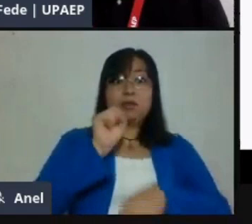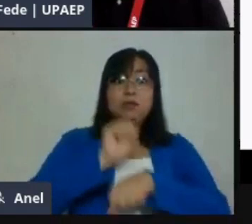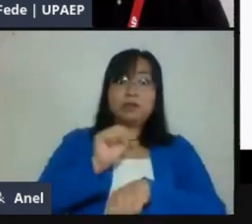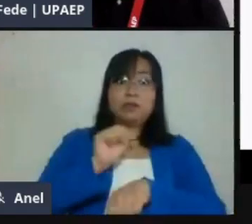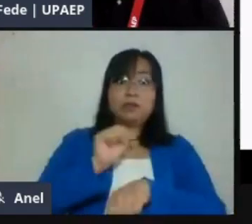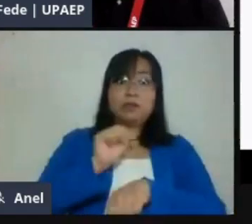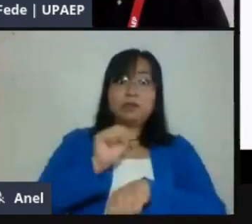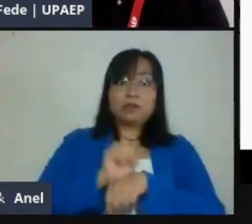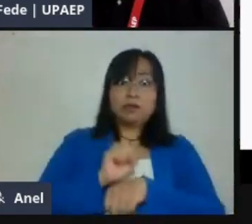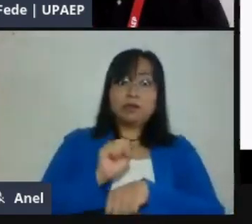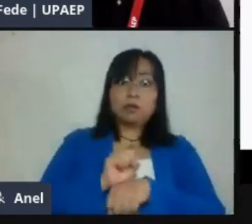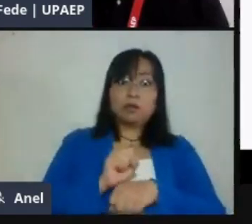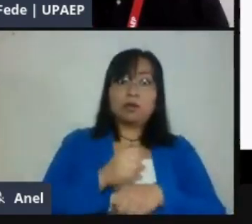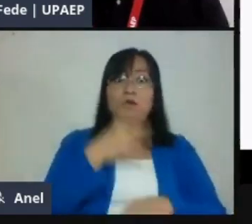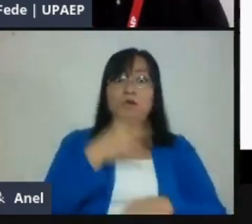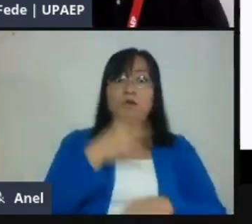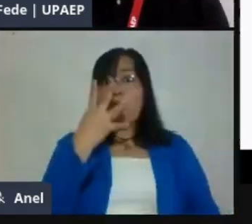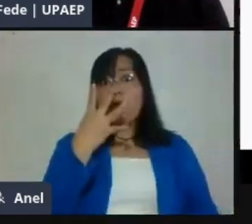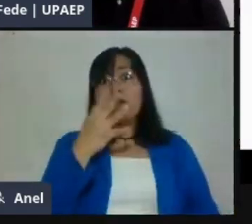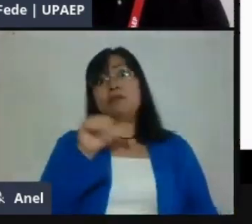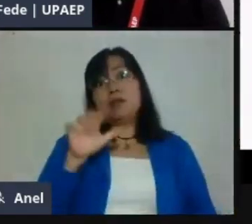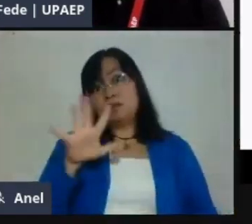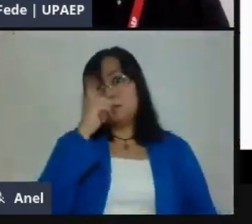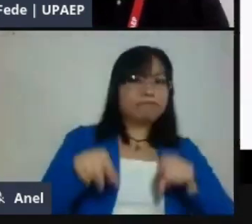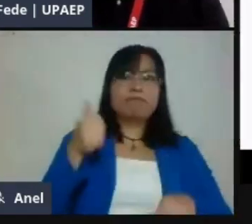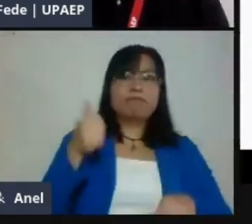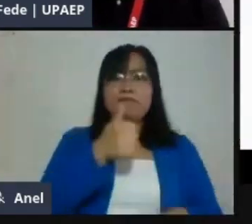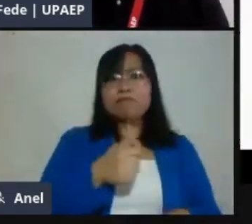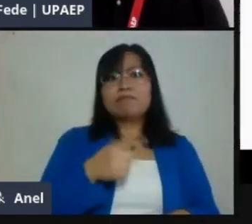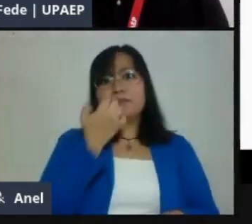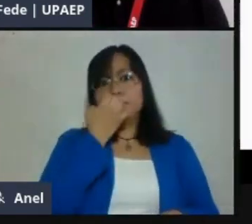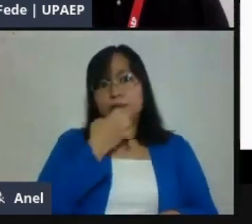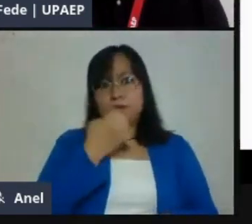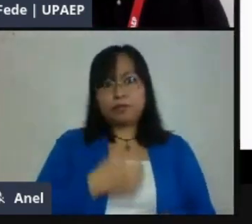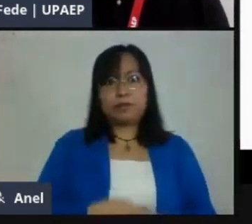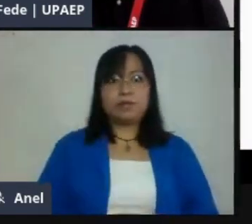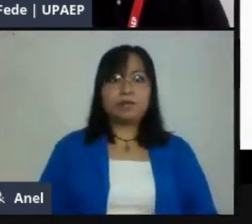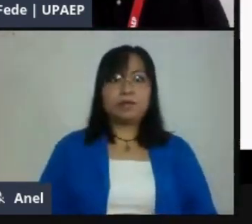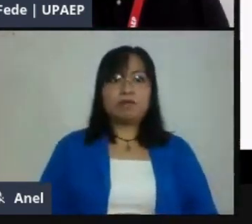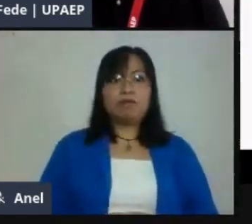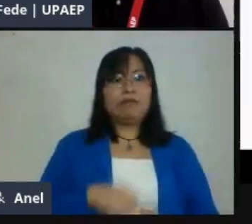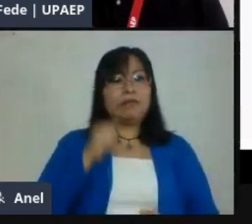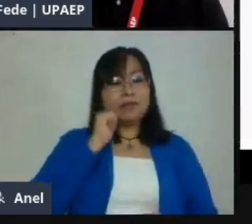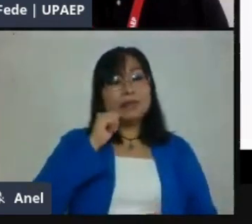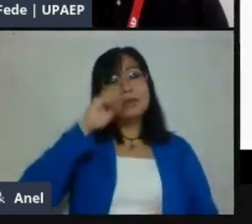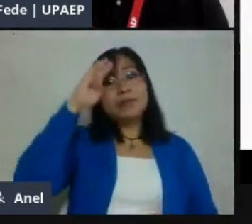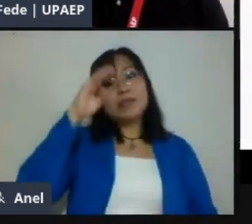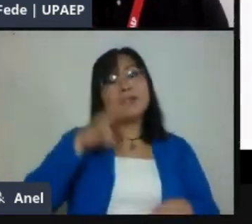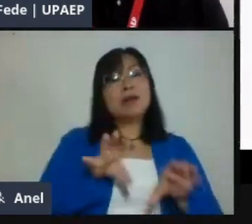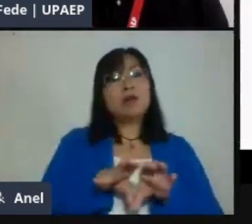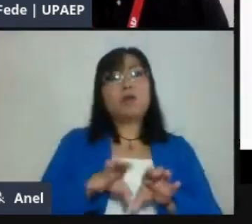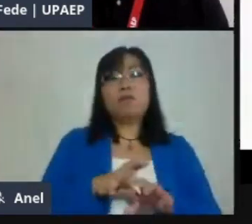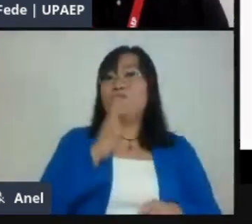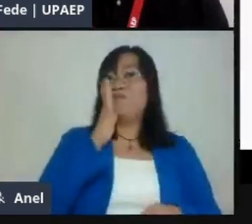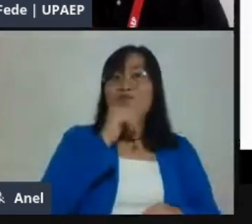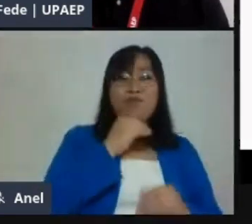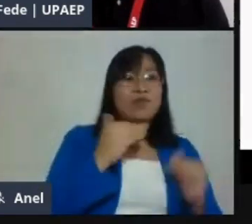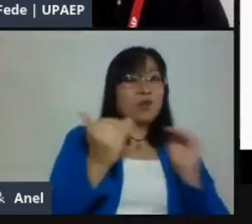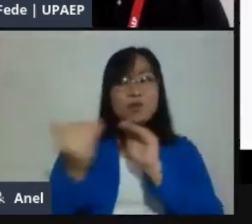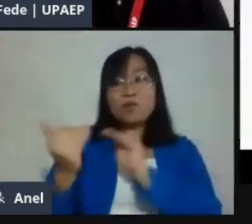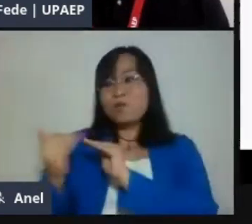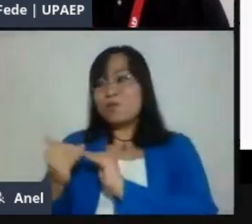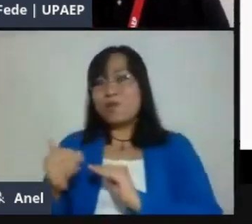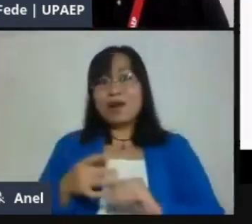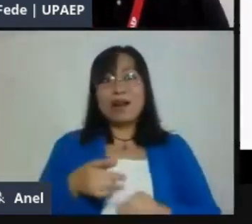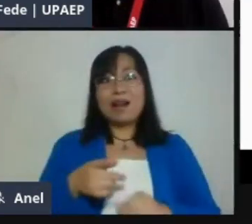necesidades de tu escuela. Pero sí hay que ser bien conscientes de esos tiempos que no pueden ser los mismos que cuando estábamos trabajando en modo